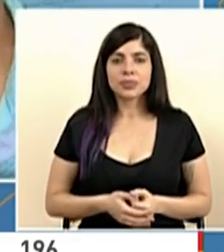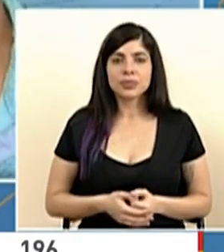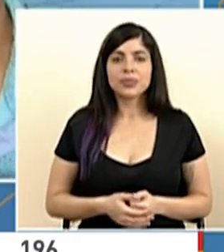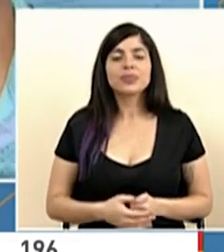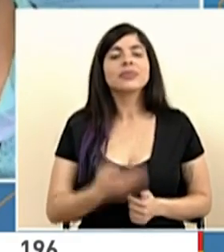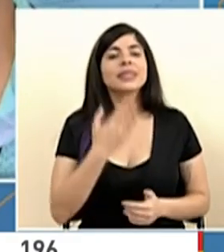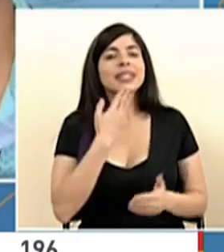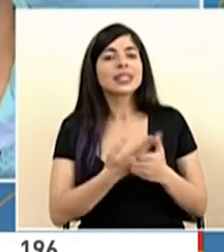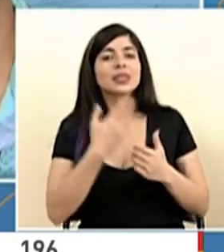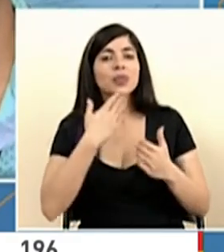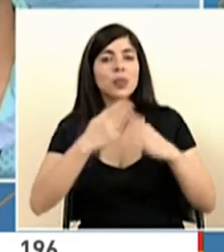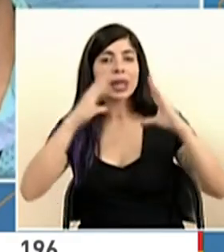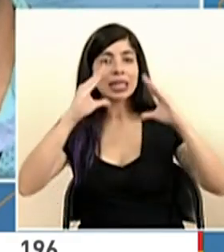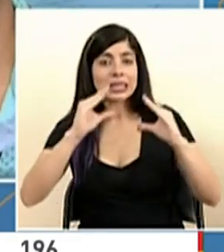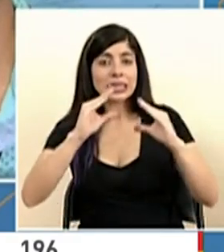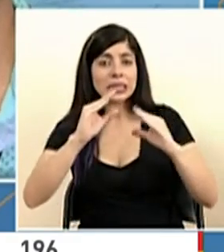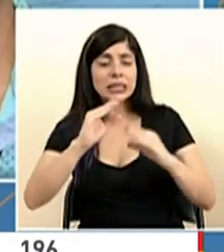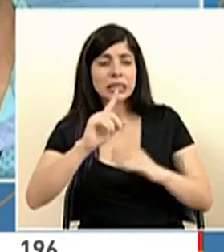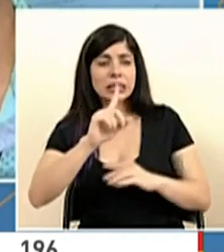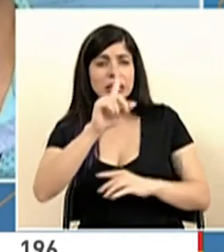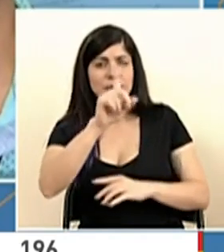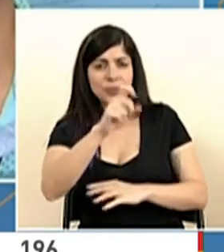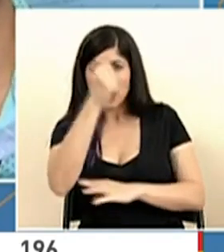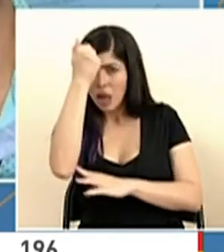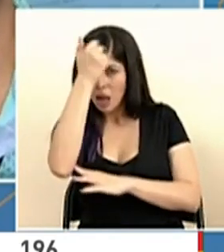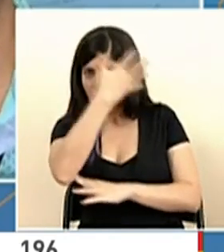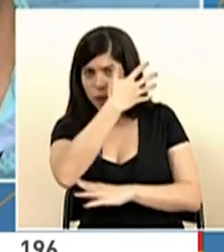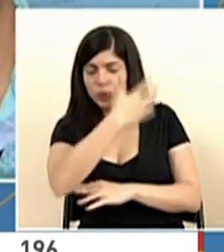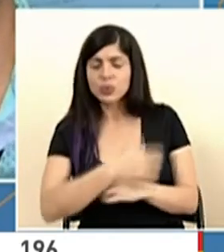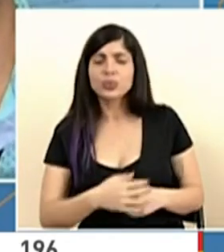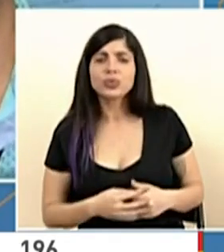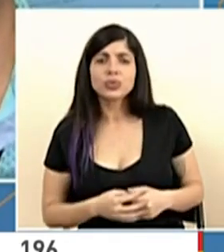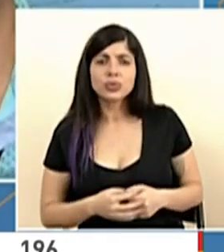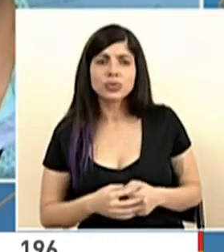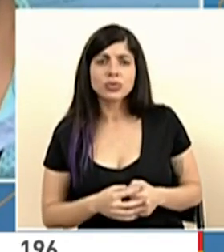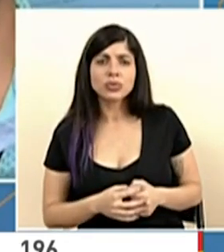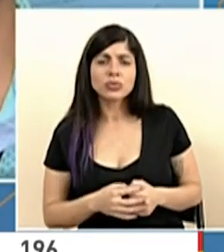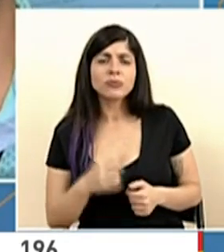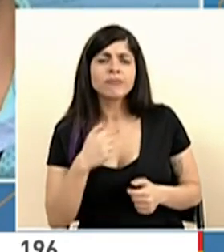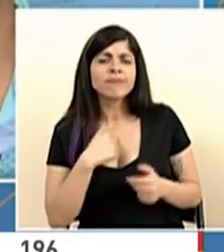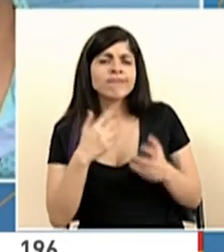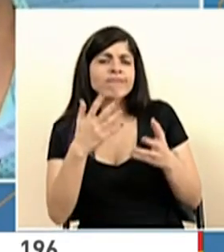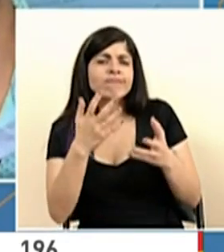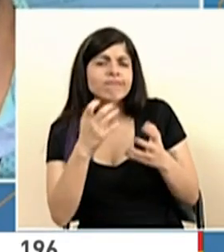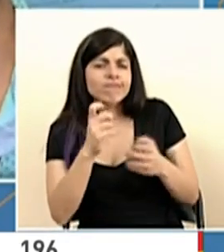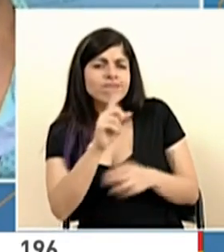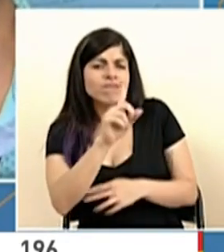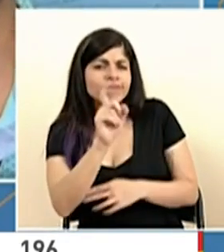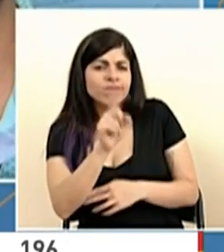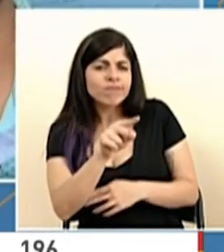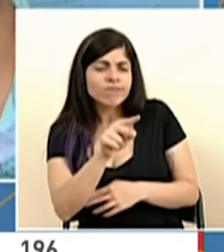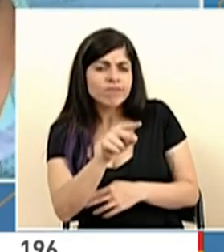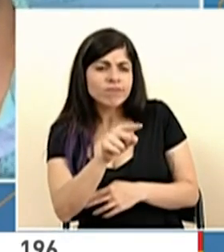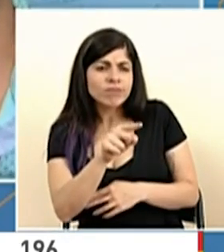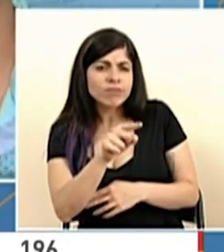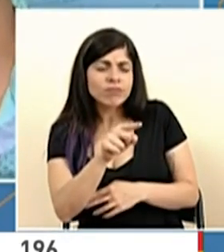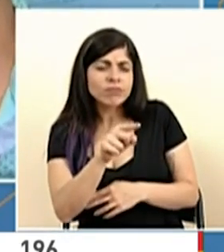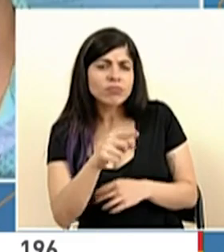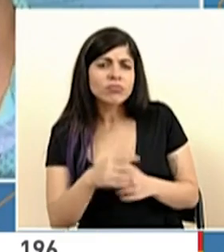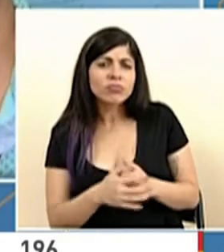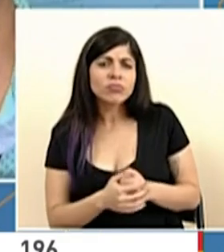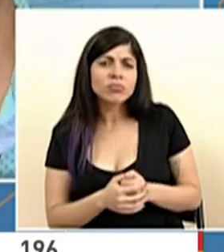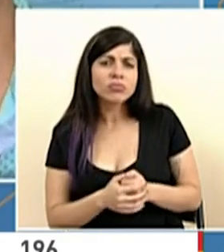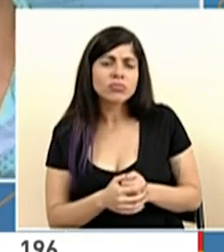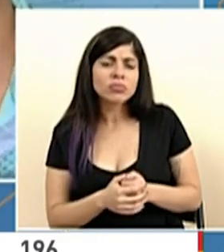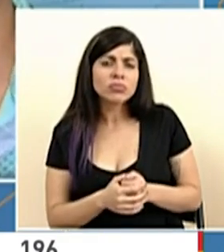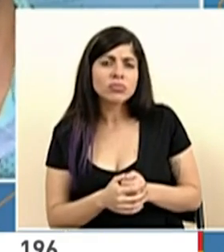Gracias. Buenas tardes. Para Alvarado, quería consultarle, que el Estado